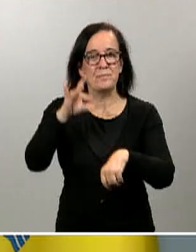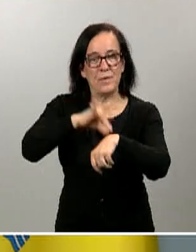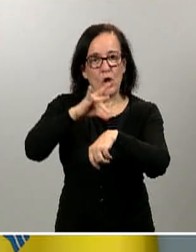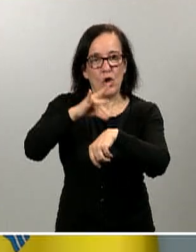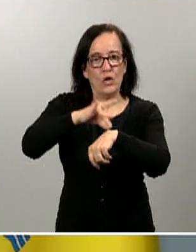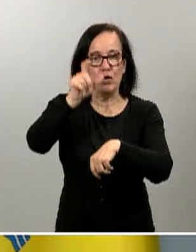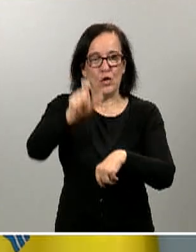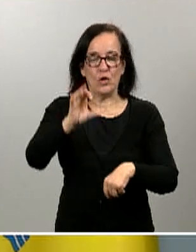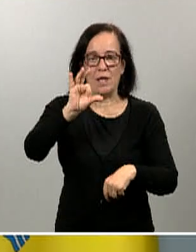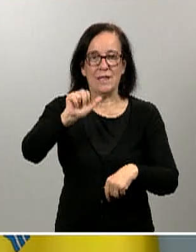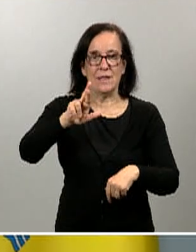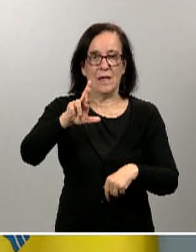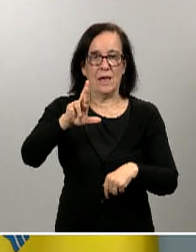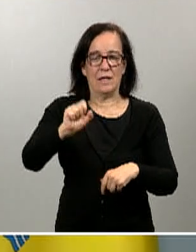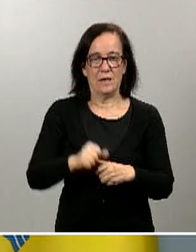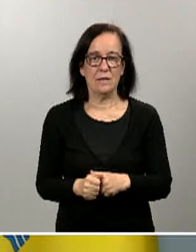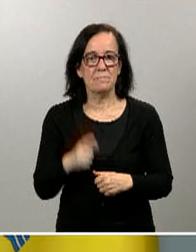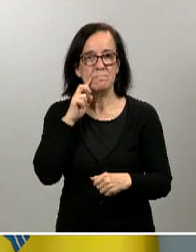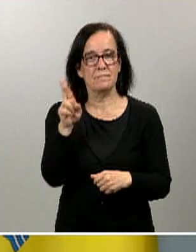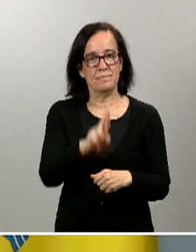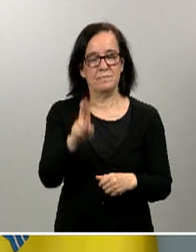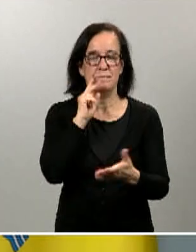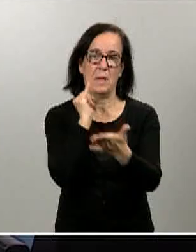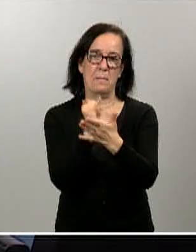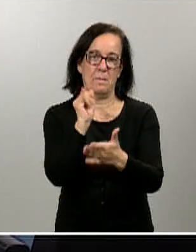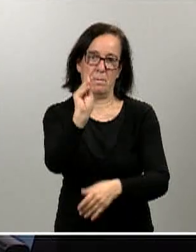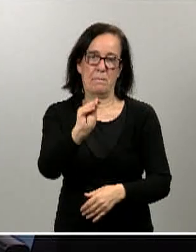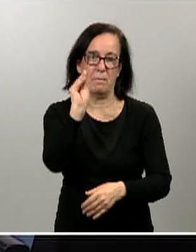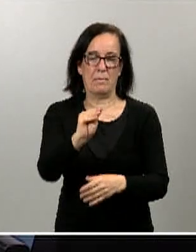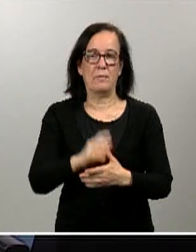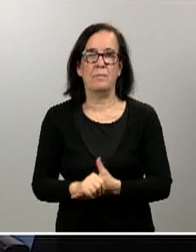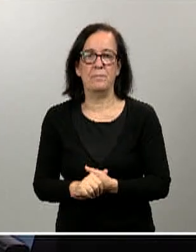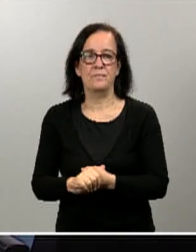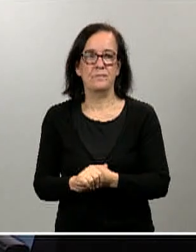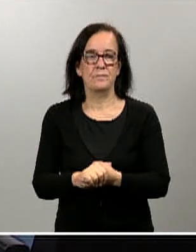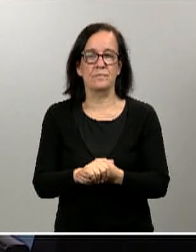insistimos con preguntas relativas a los test,